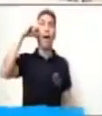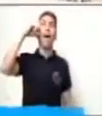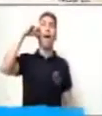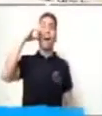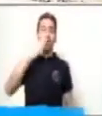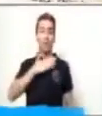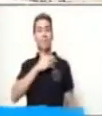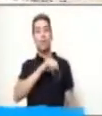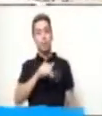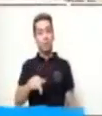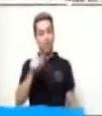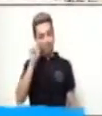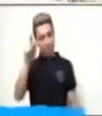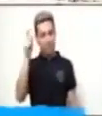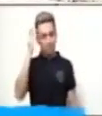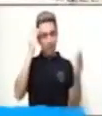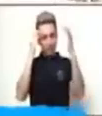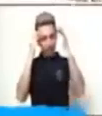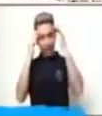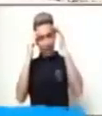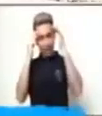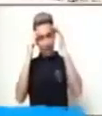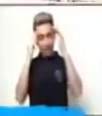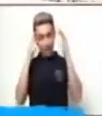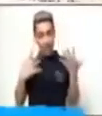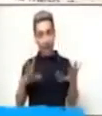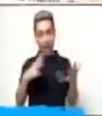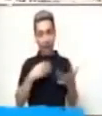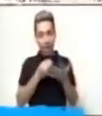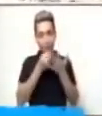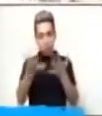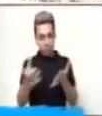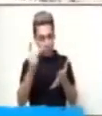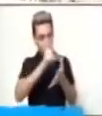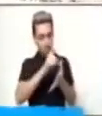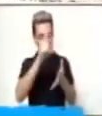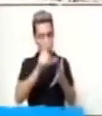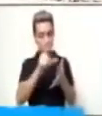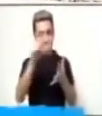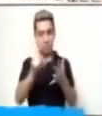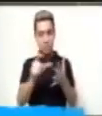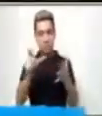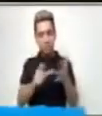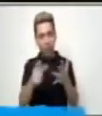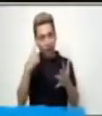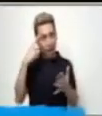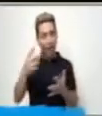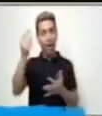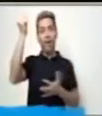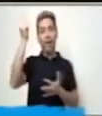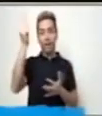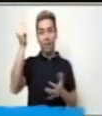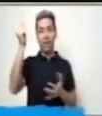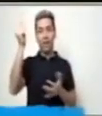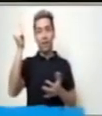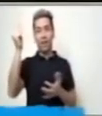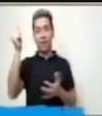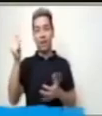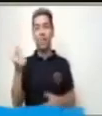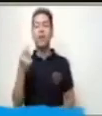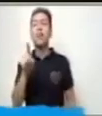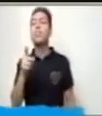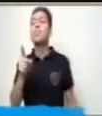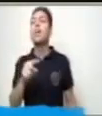Piensa. Te dieron muchas características para poderlo descubrir. ¿Quién